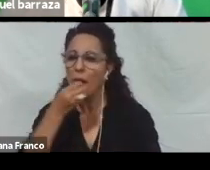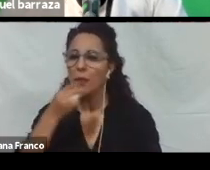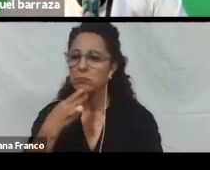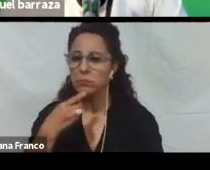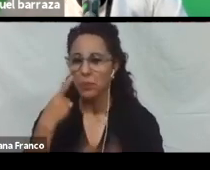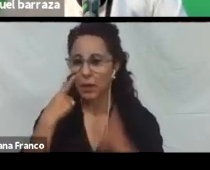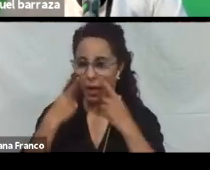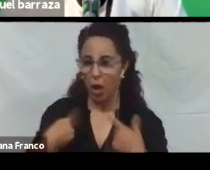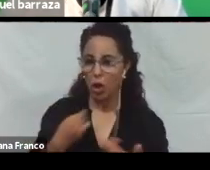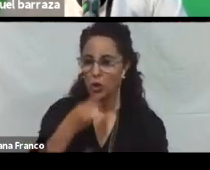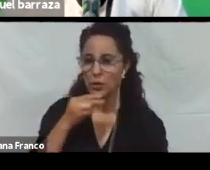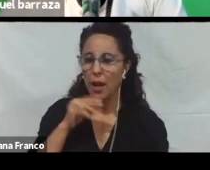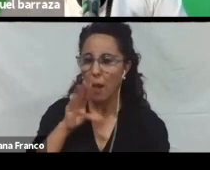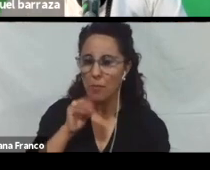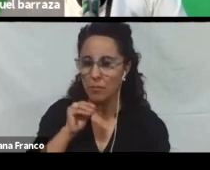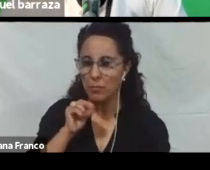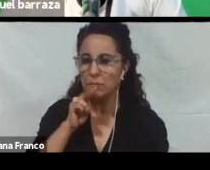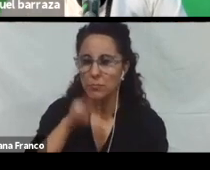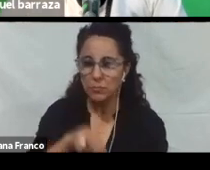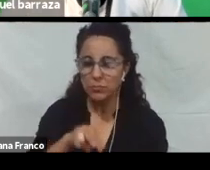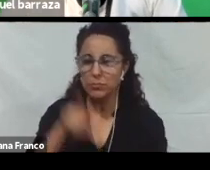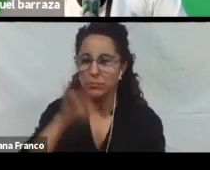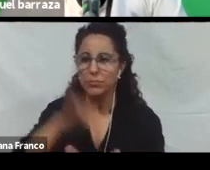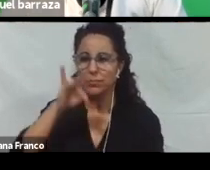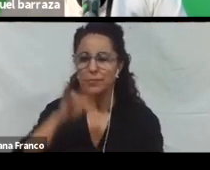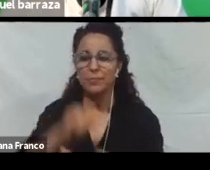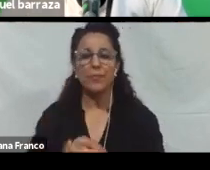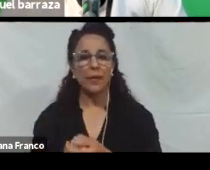Por ejemplo. En Drive. Tiene. Un subtitulado automático. videos.